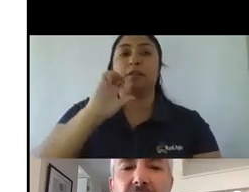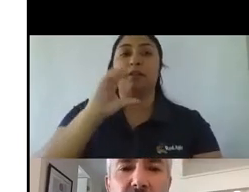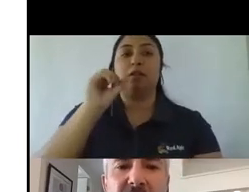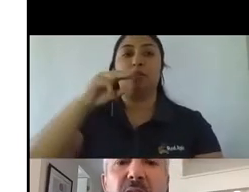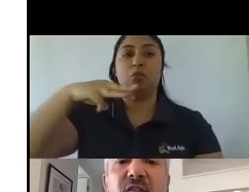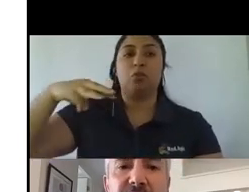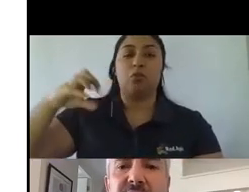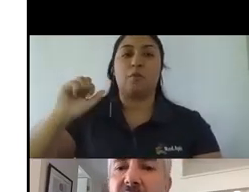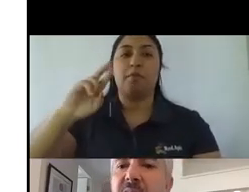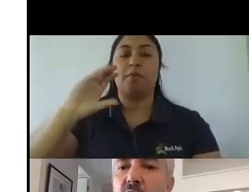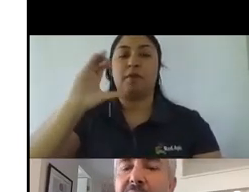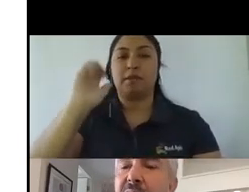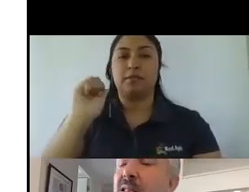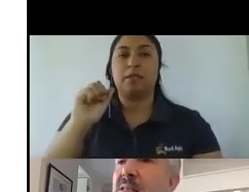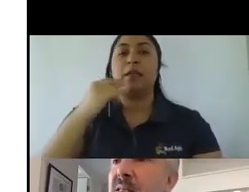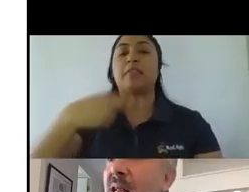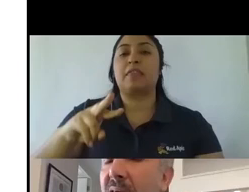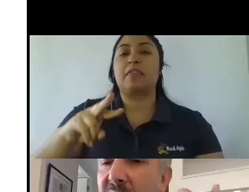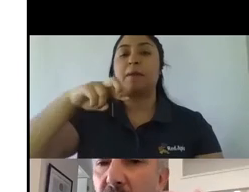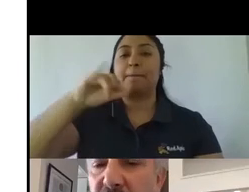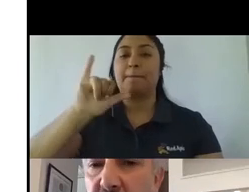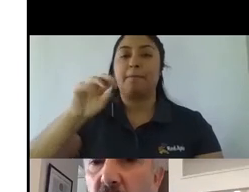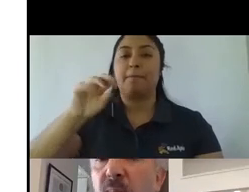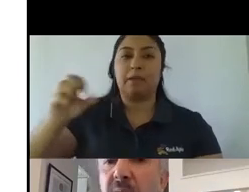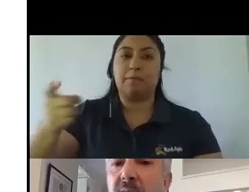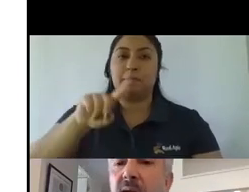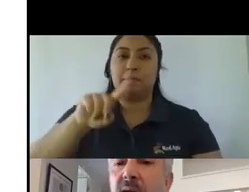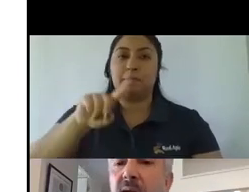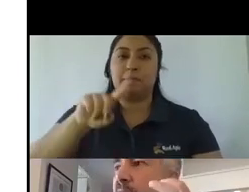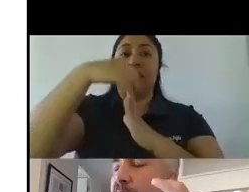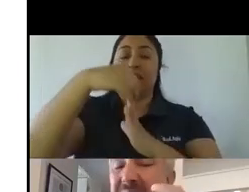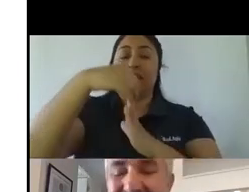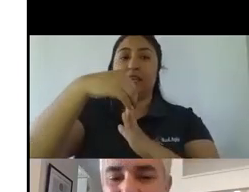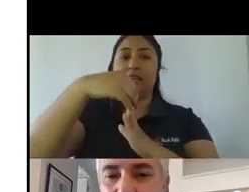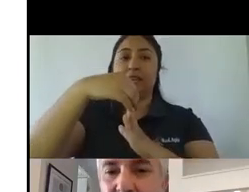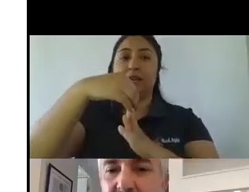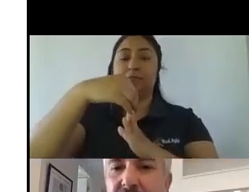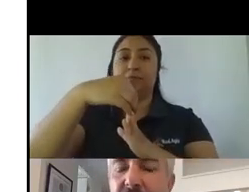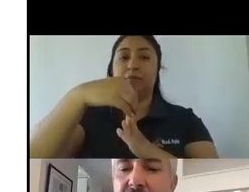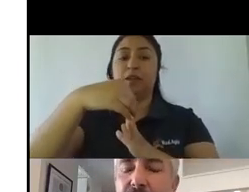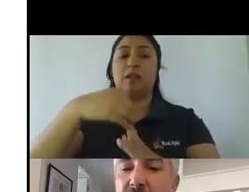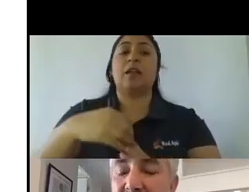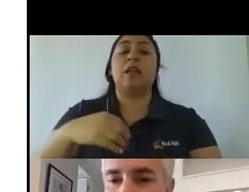lideraron la preferencia de los clientes es decir la gente preferió comprar en pequeños